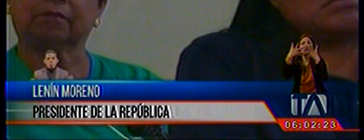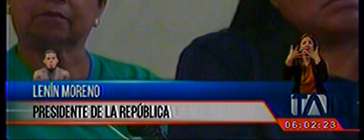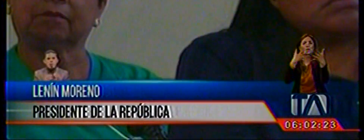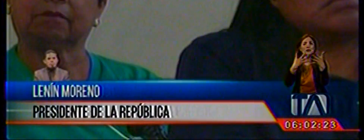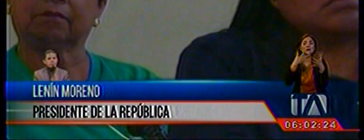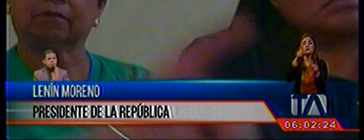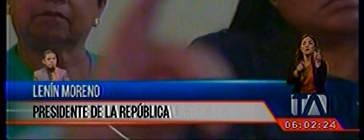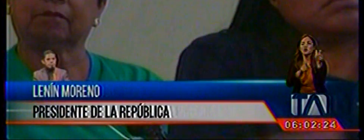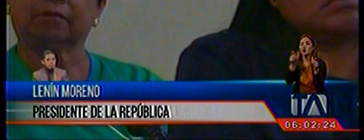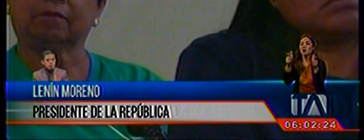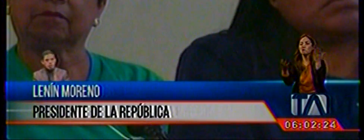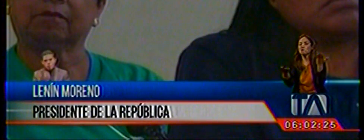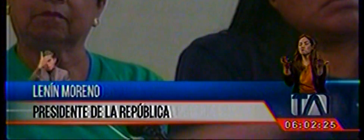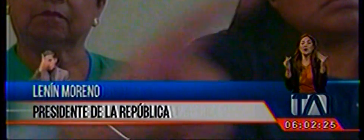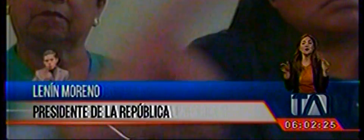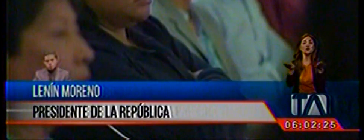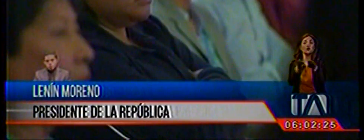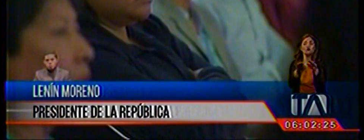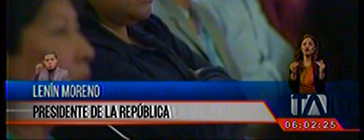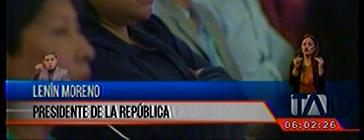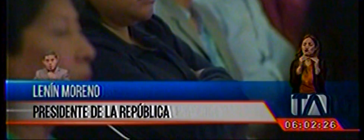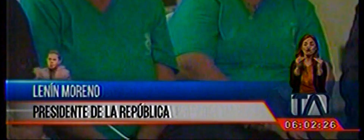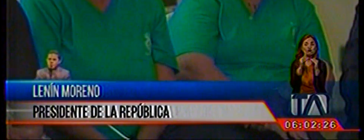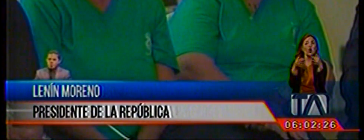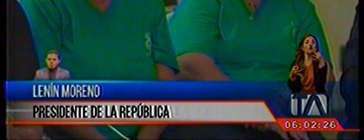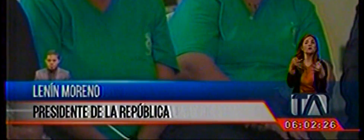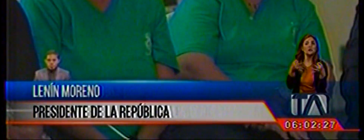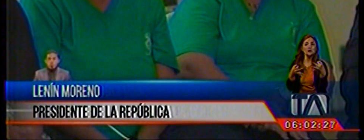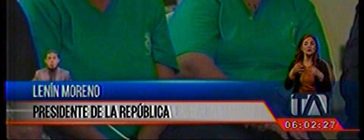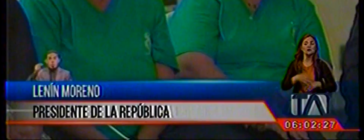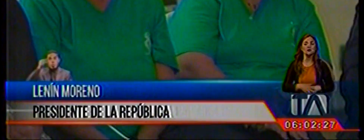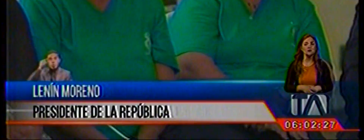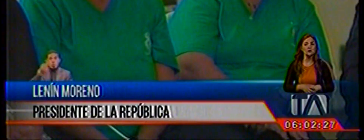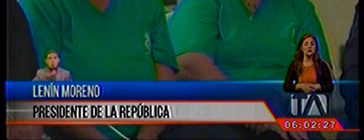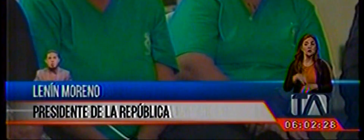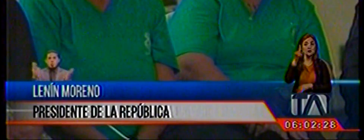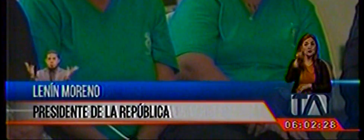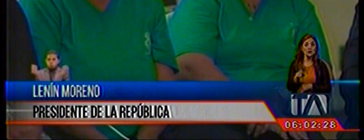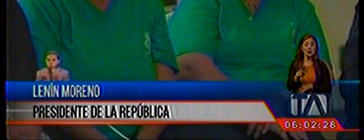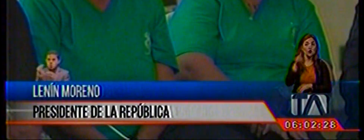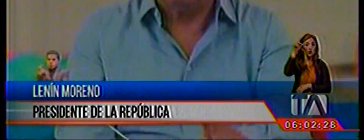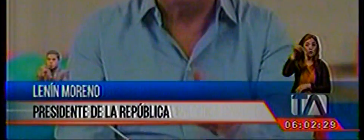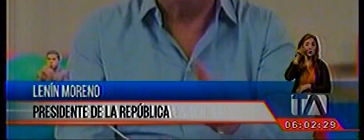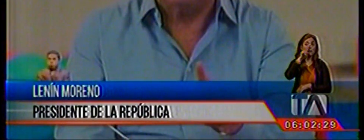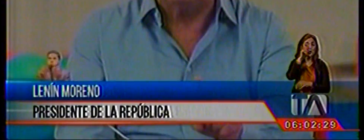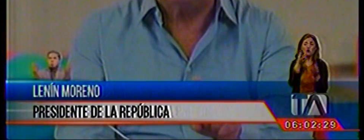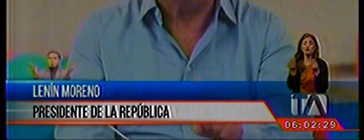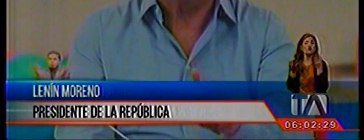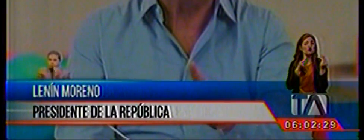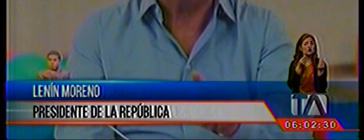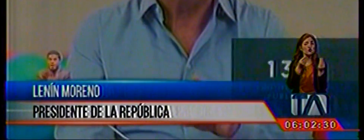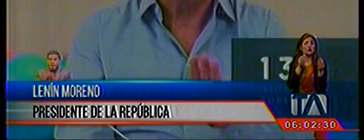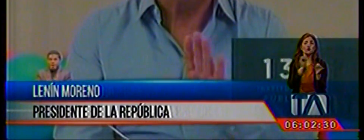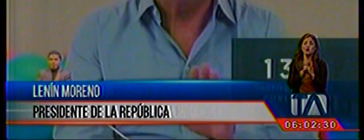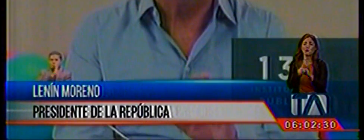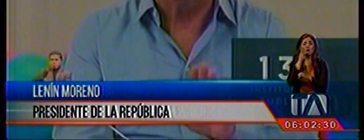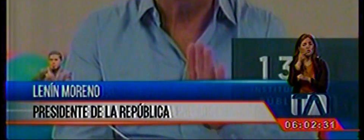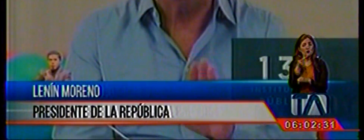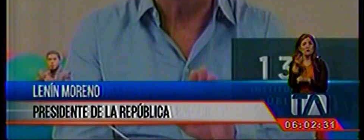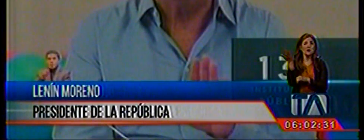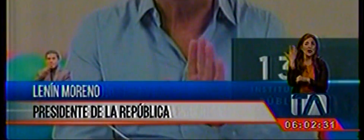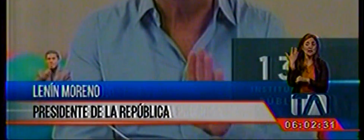ante todo, decisiones que no afecten a los más pobres. Es necesario reducir el tamaño del Estado. Cuando llegué al gobierno existían